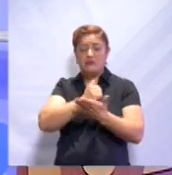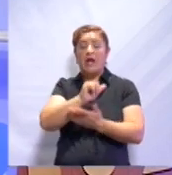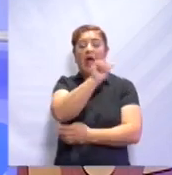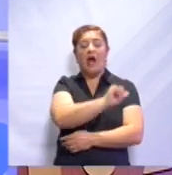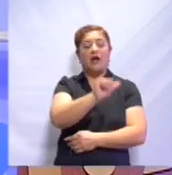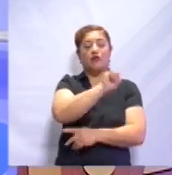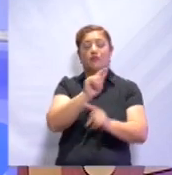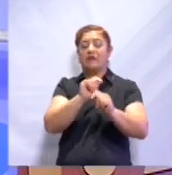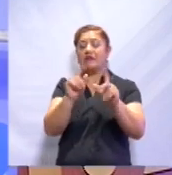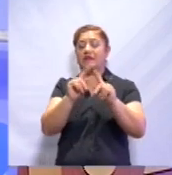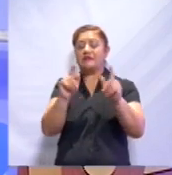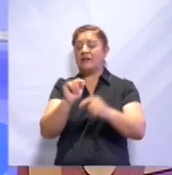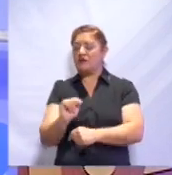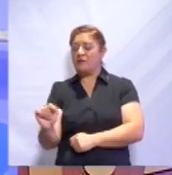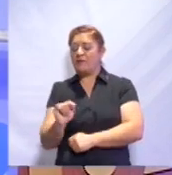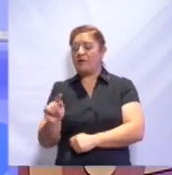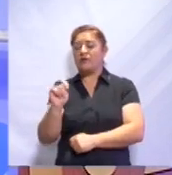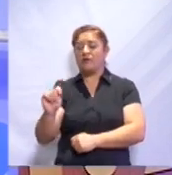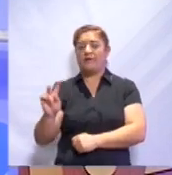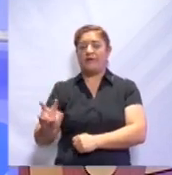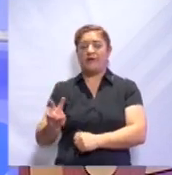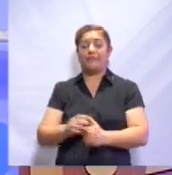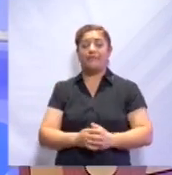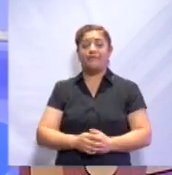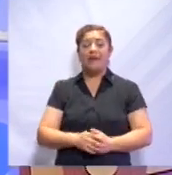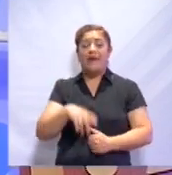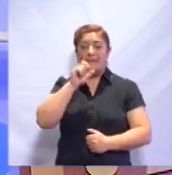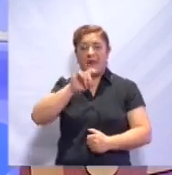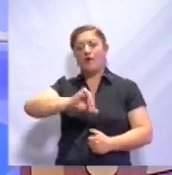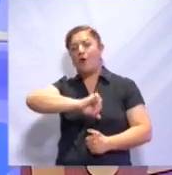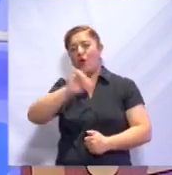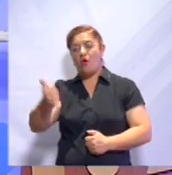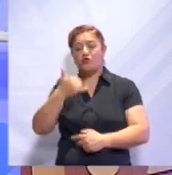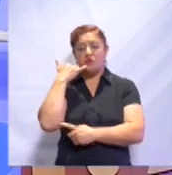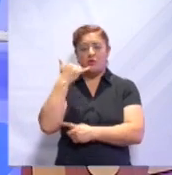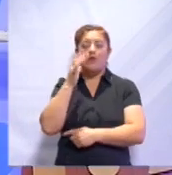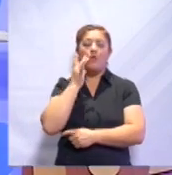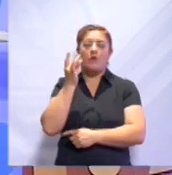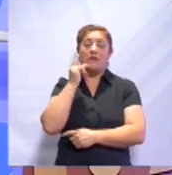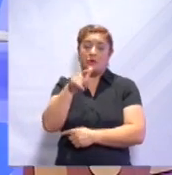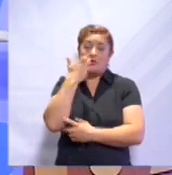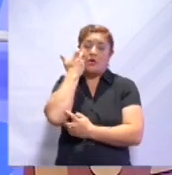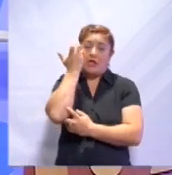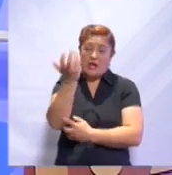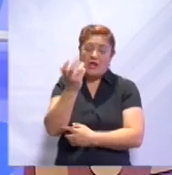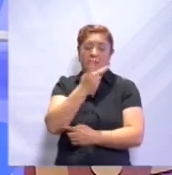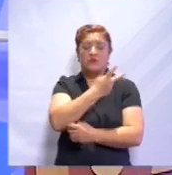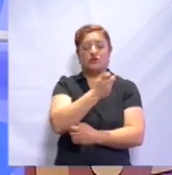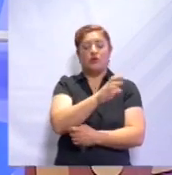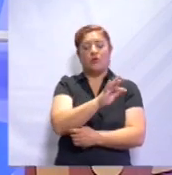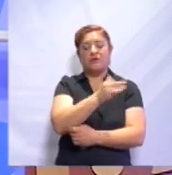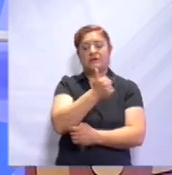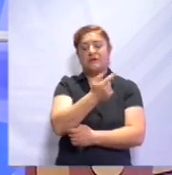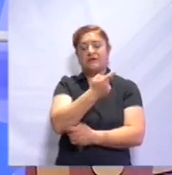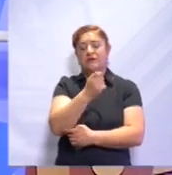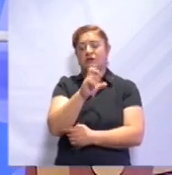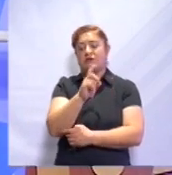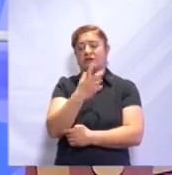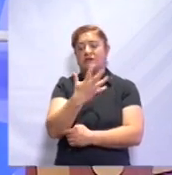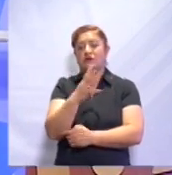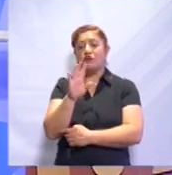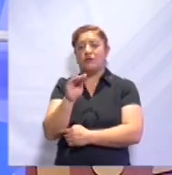Tlaxcala-televisión. También el otro teléfono del WhatsApp, por si gustas comunicarte, 246-135